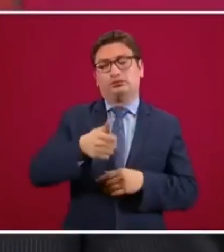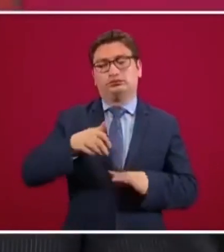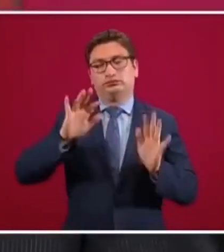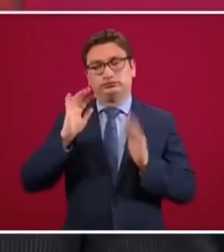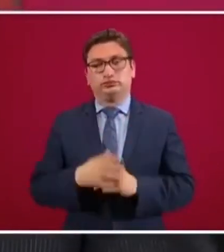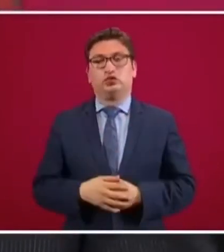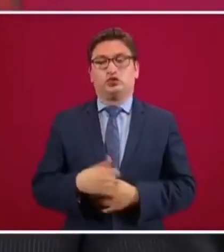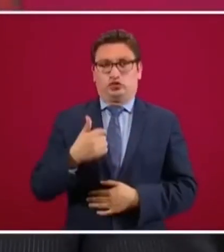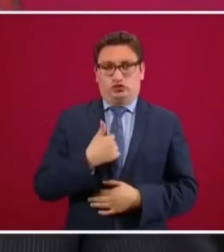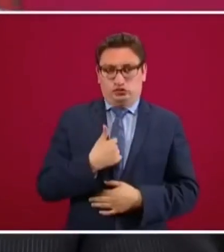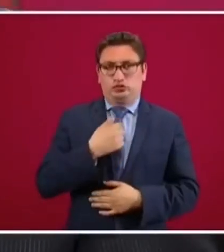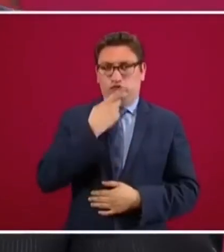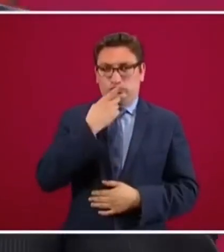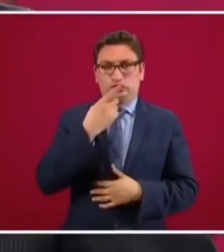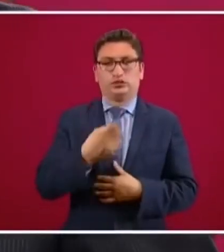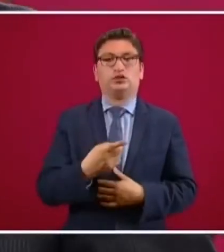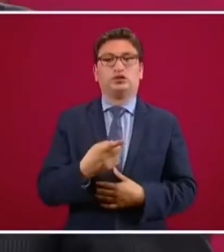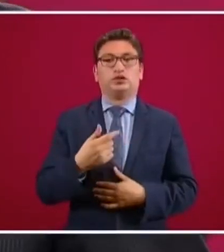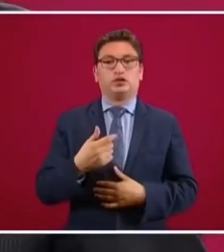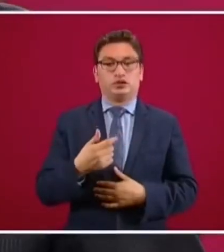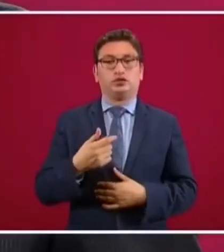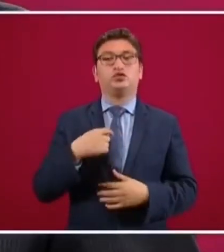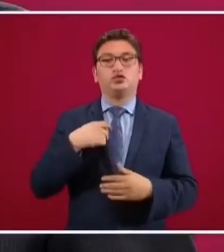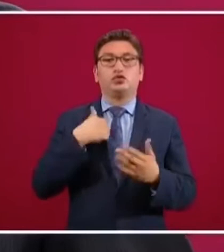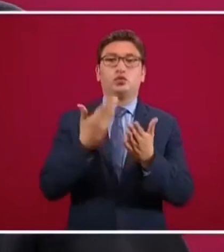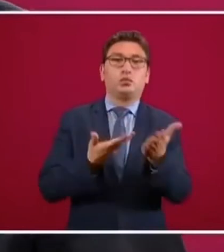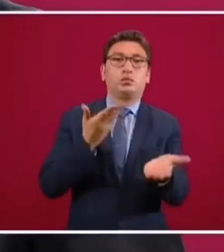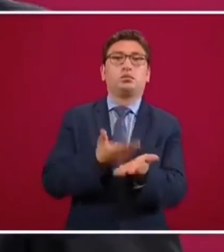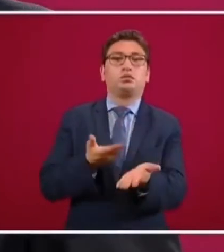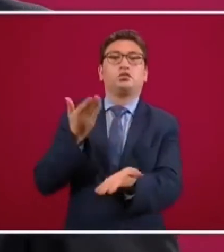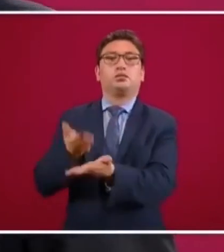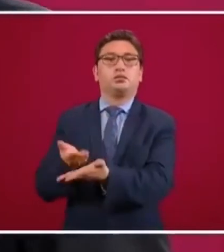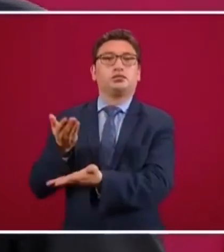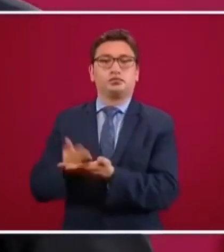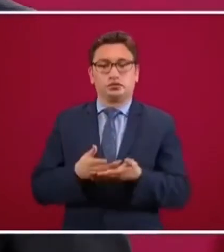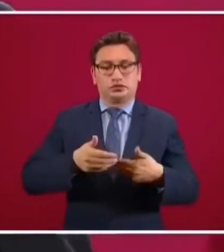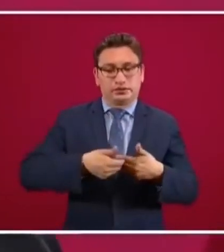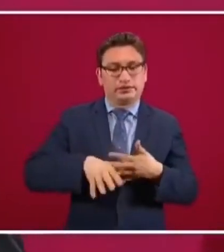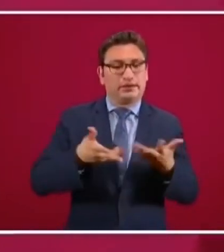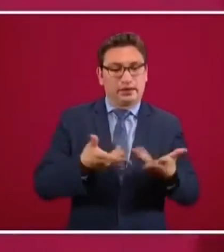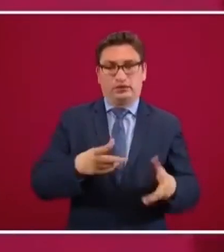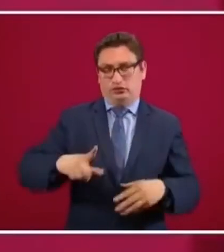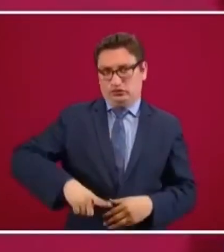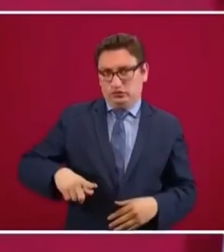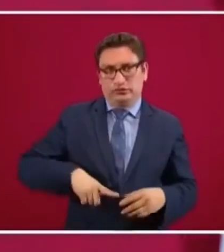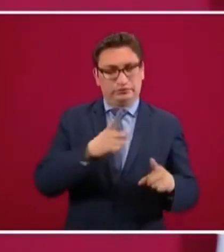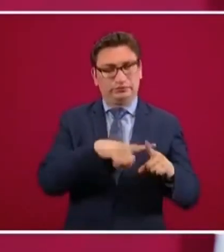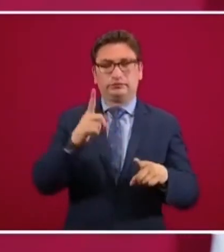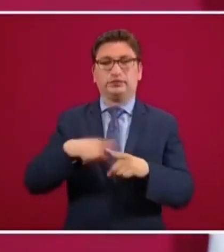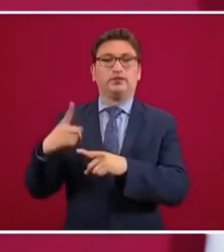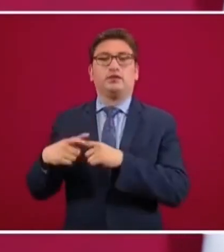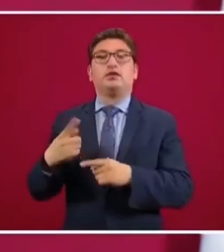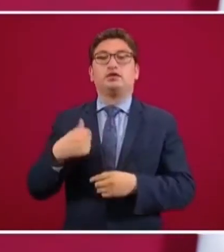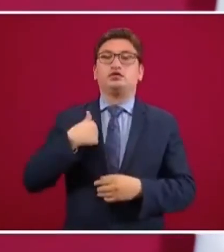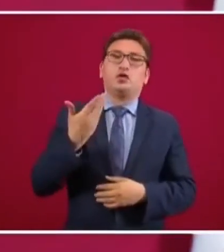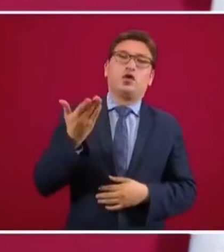decirles que todo lo que estoy proponiendo y estamos llevando a cabo en el gobierno es lo que